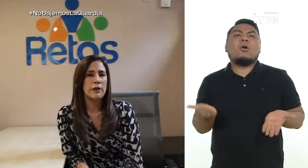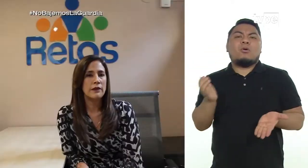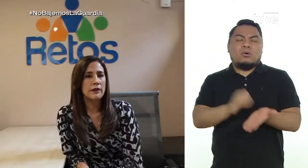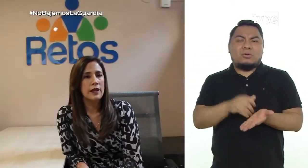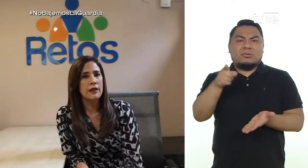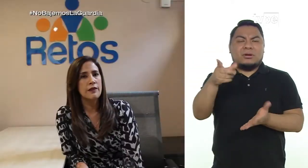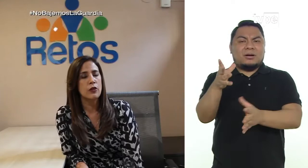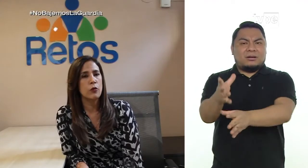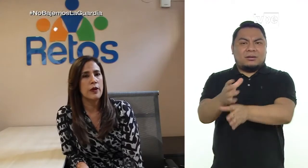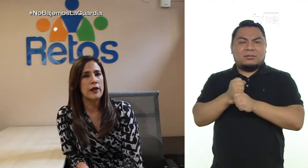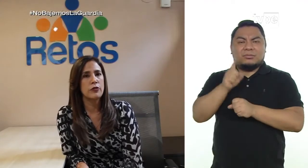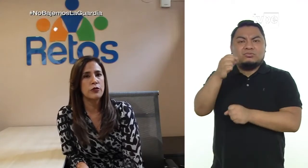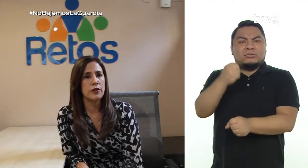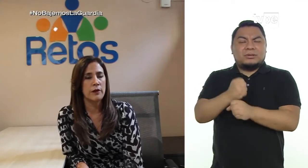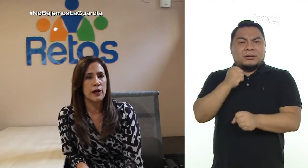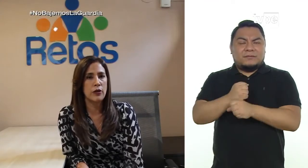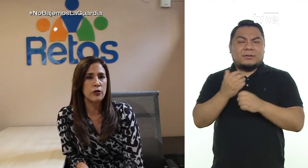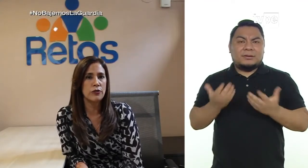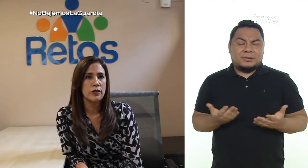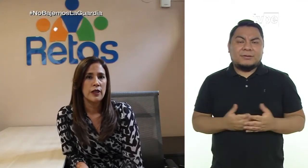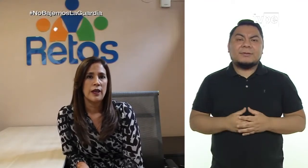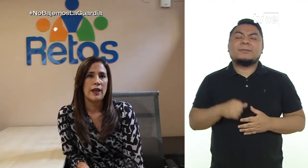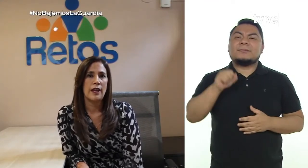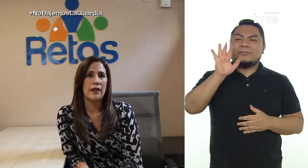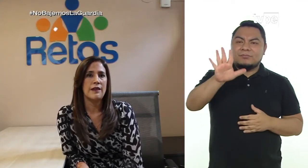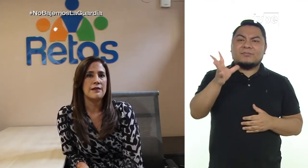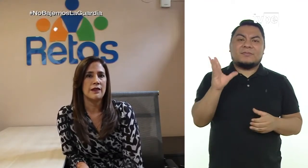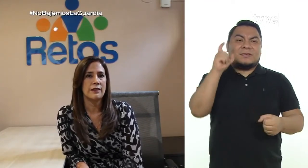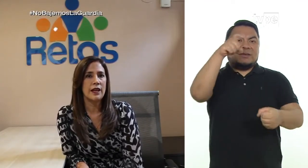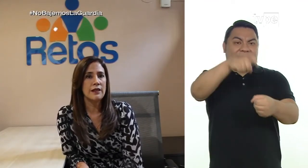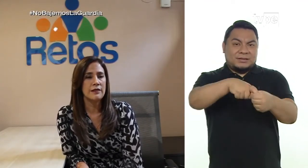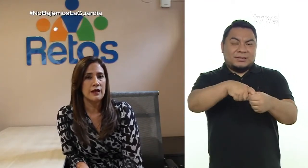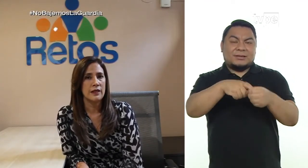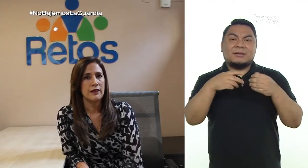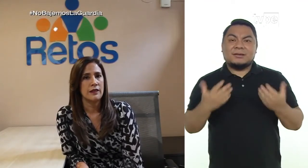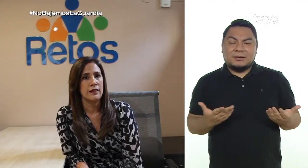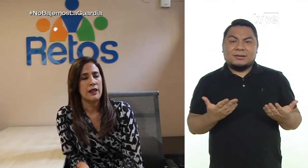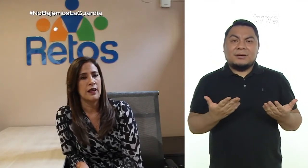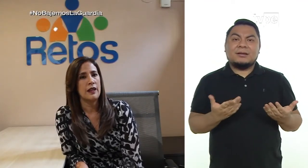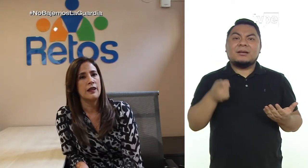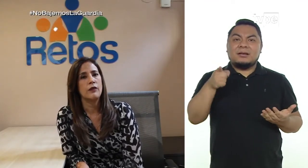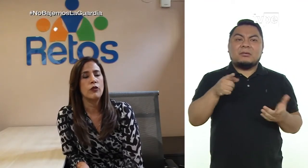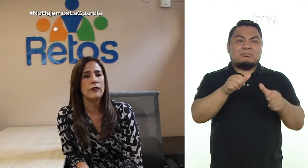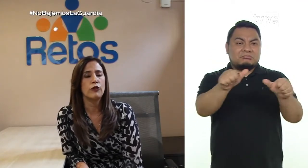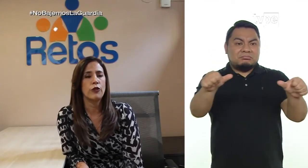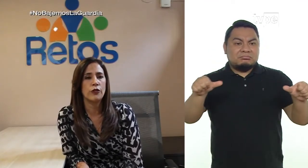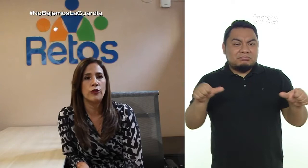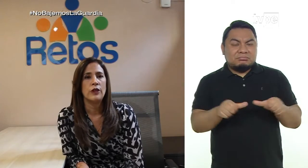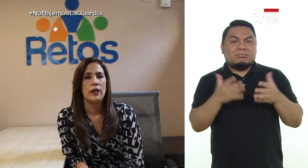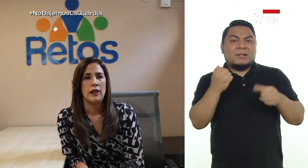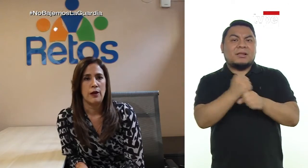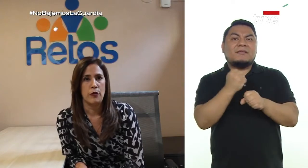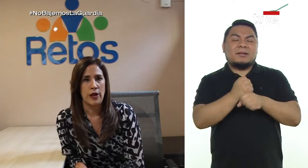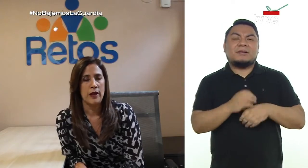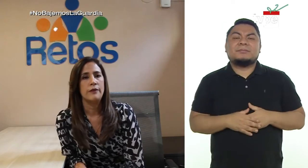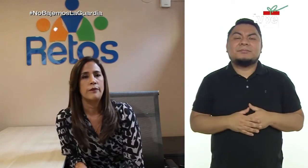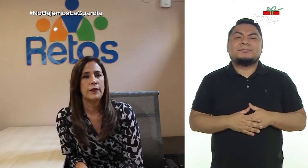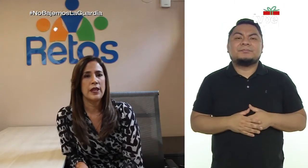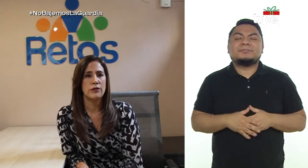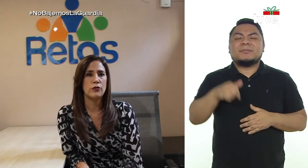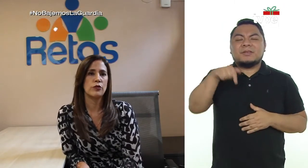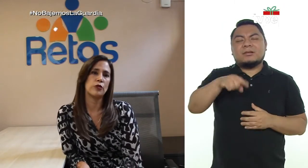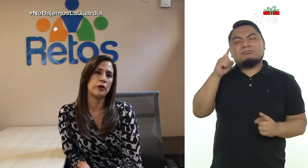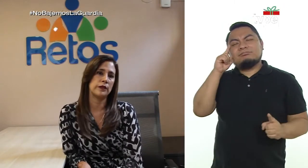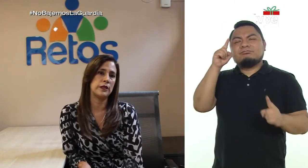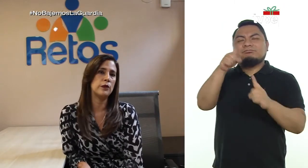nuevamente recuperar sus trabajos e insertarse en un entorno laboral.